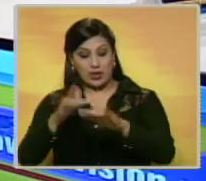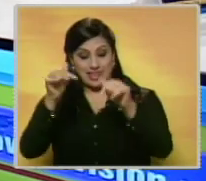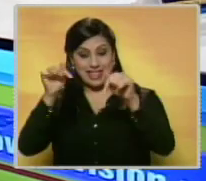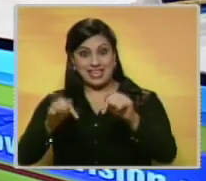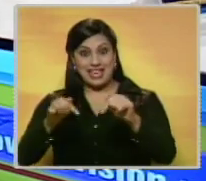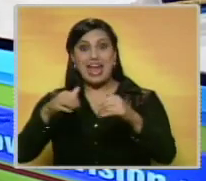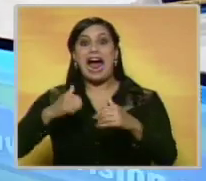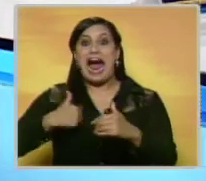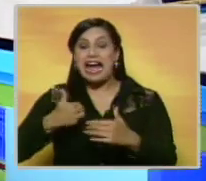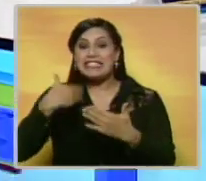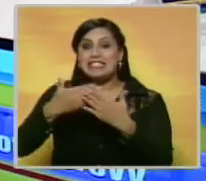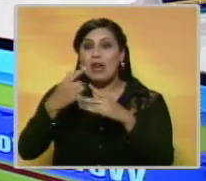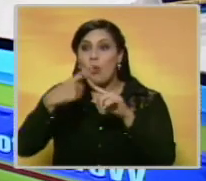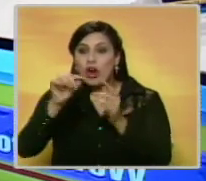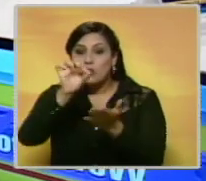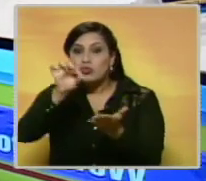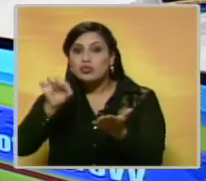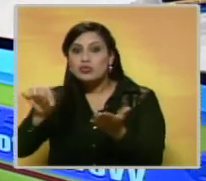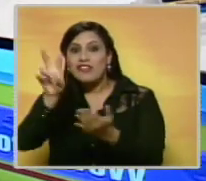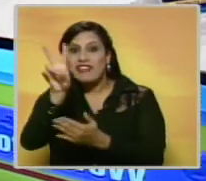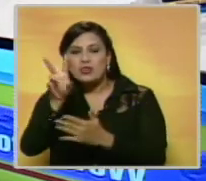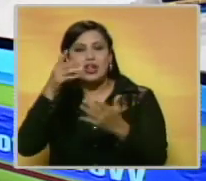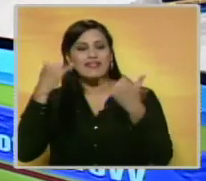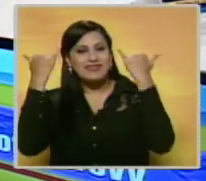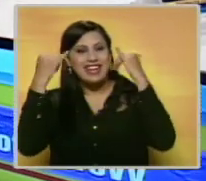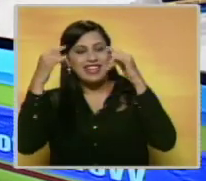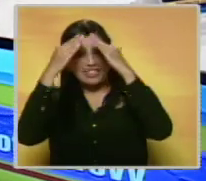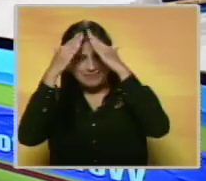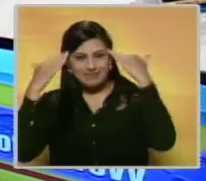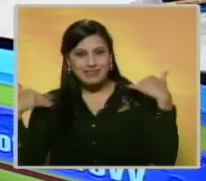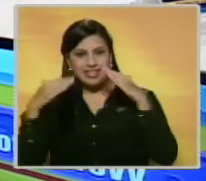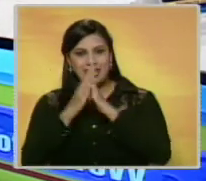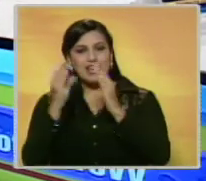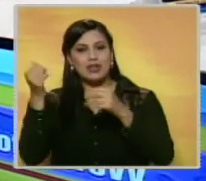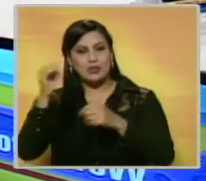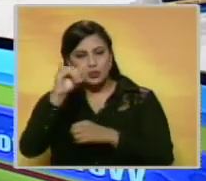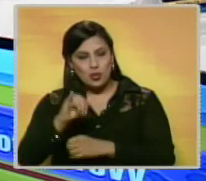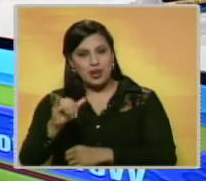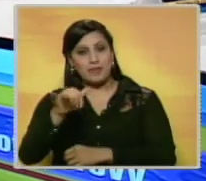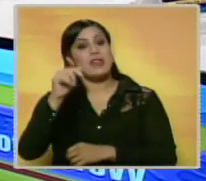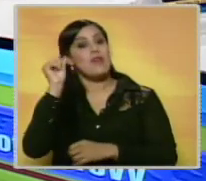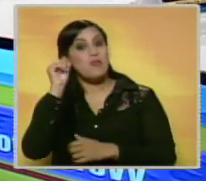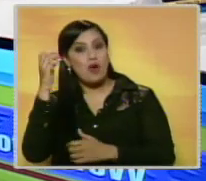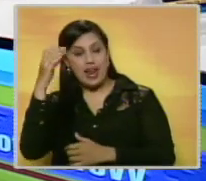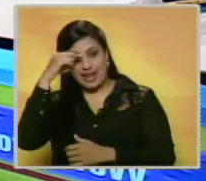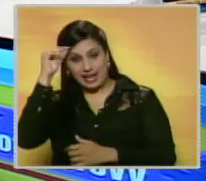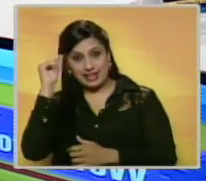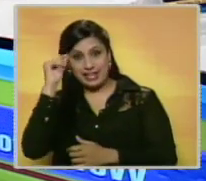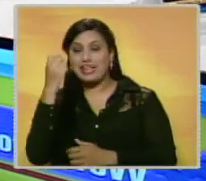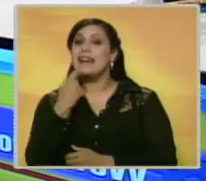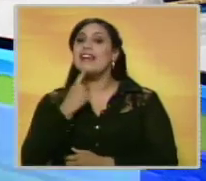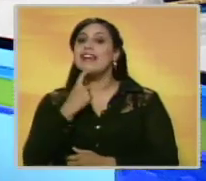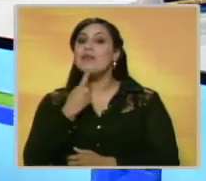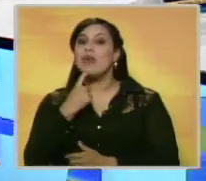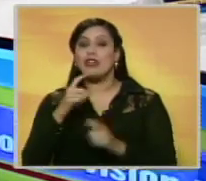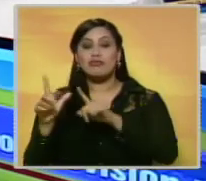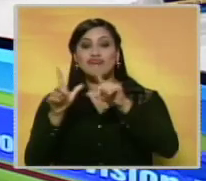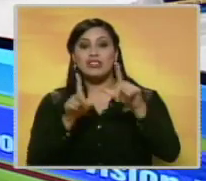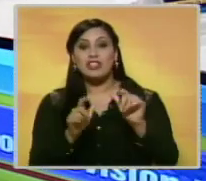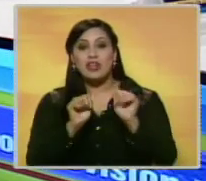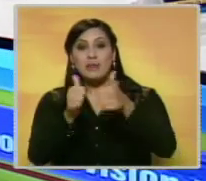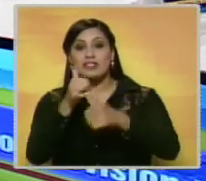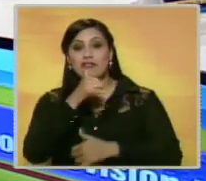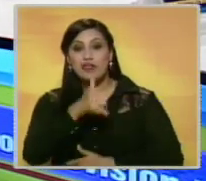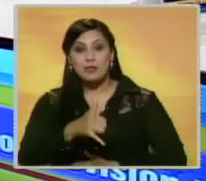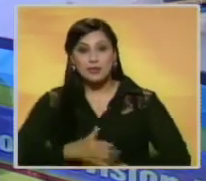aquí y desde cualquier punto en Venezuela estamos celebrando con la Chinita y con los zulianos. Así es. En Trinayepes, Eduardo Rodríguez Yoliti, estamos listos